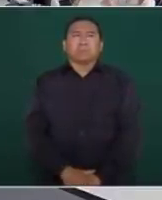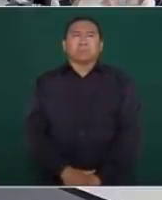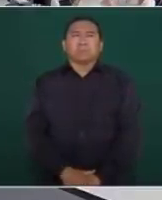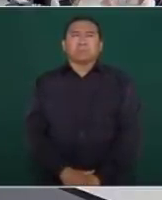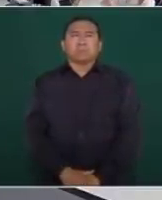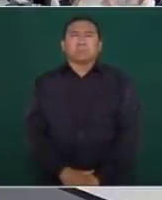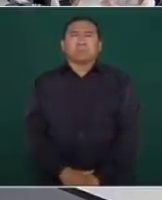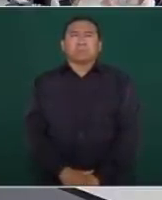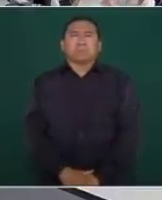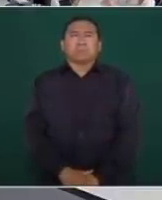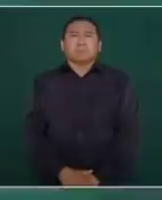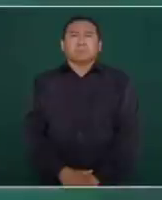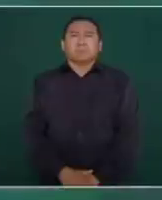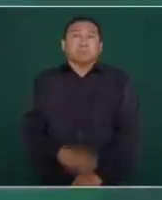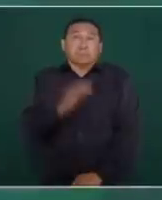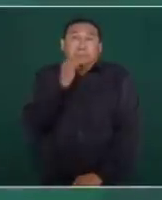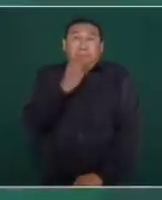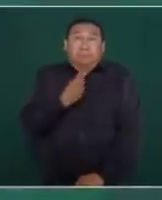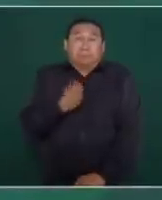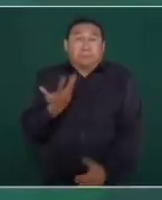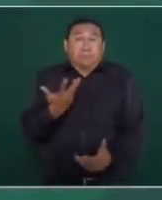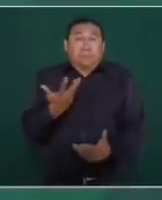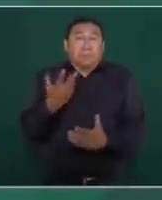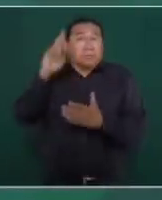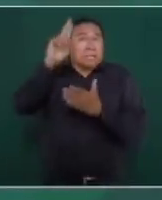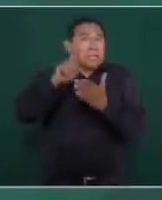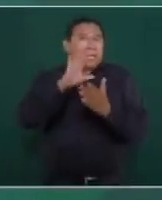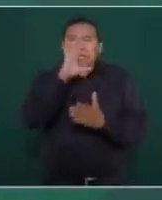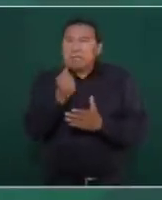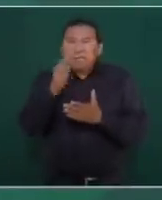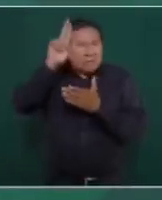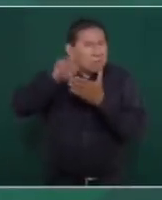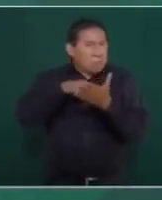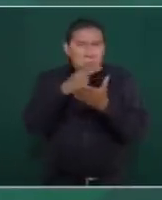Entonces, ni modo que vamos a clausurar, no,